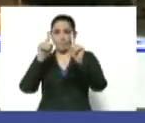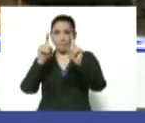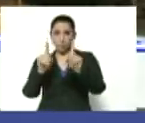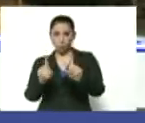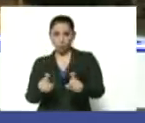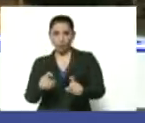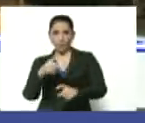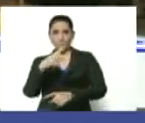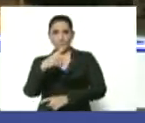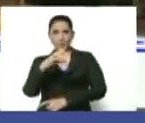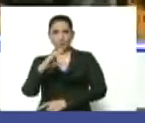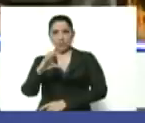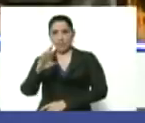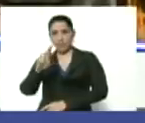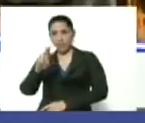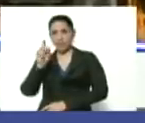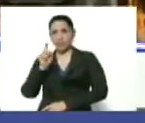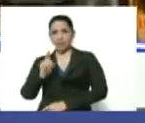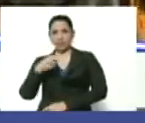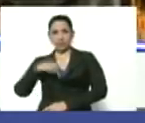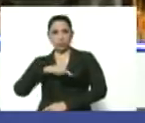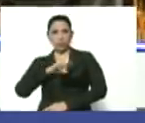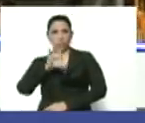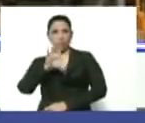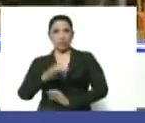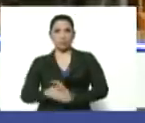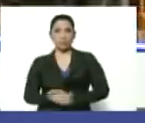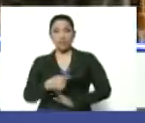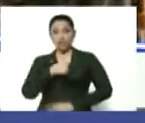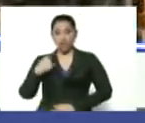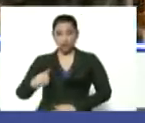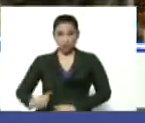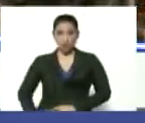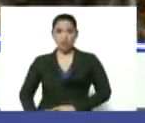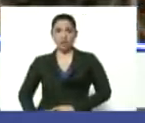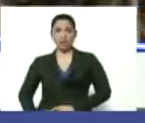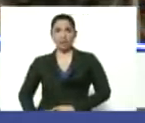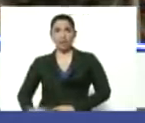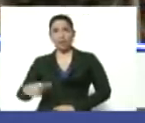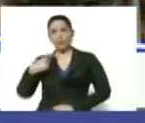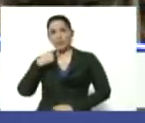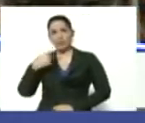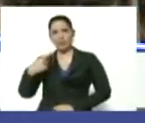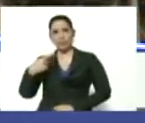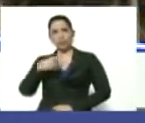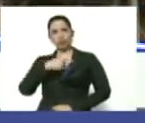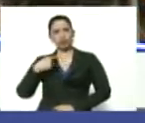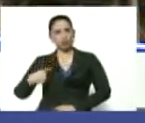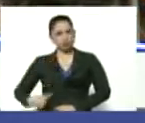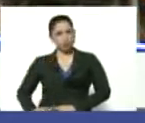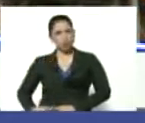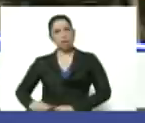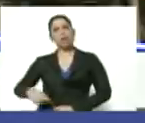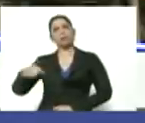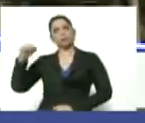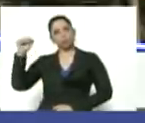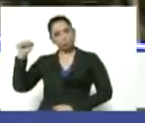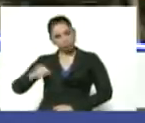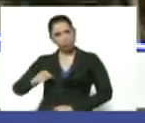que necesita nuestro pueblo. De China, decimos a China, sí, sí.